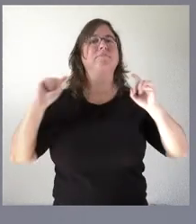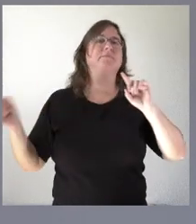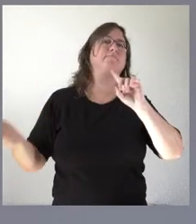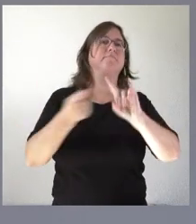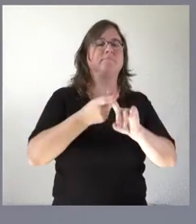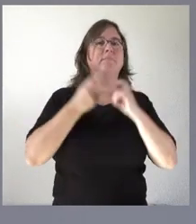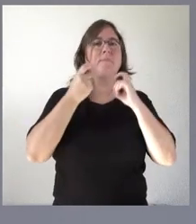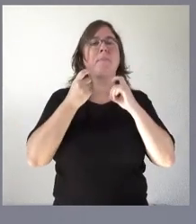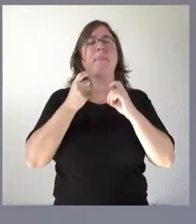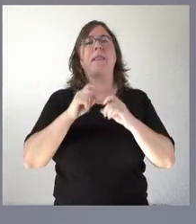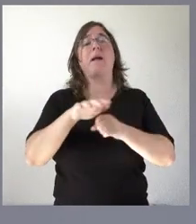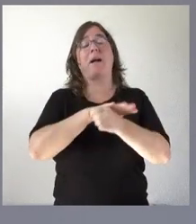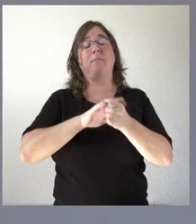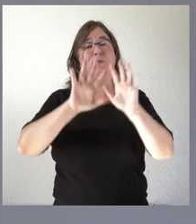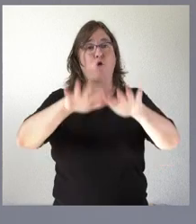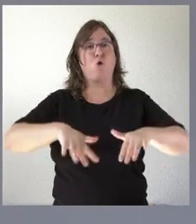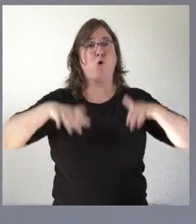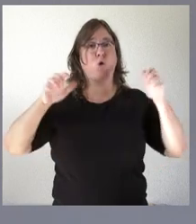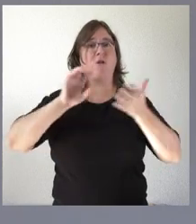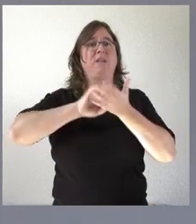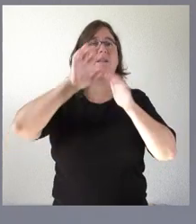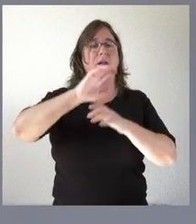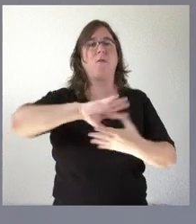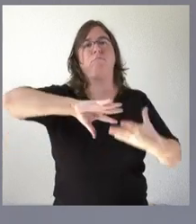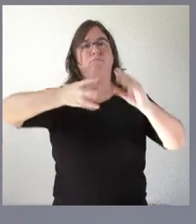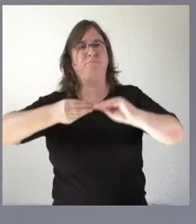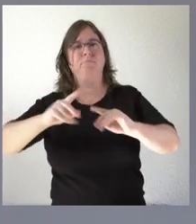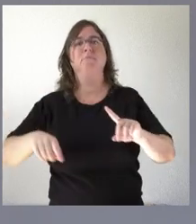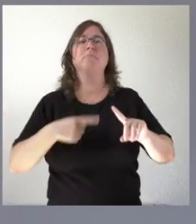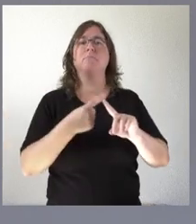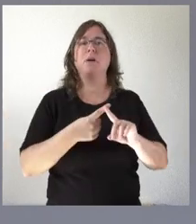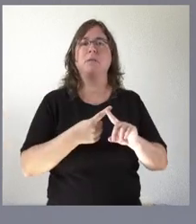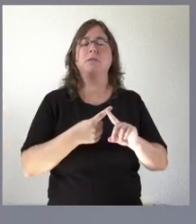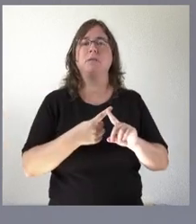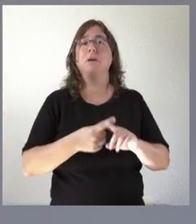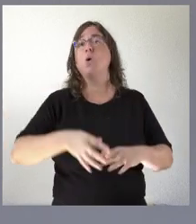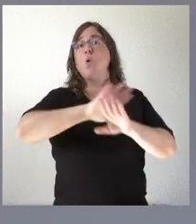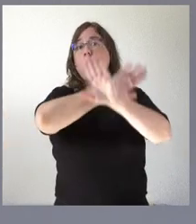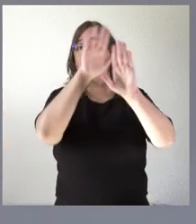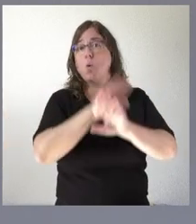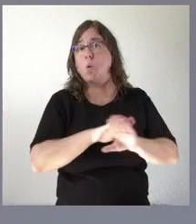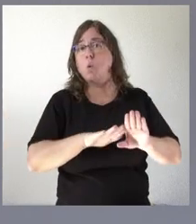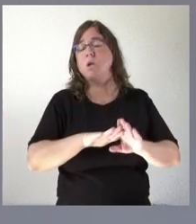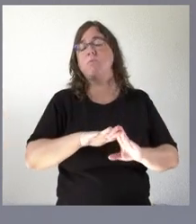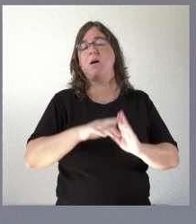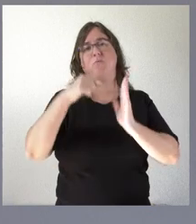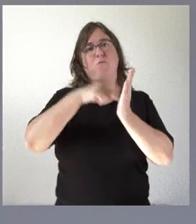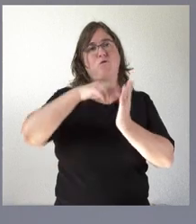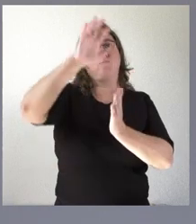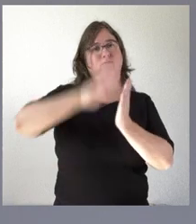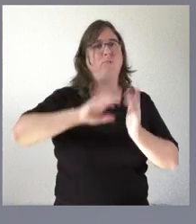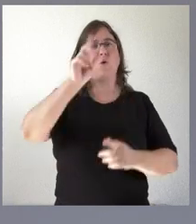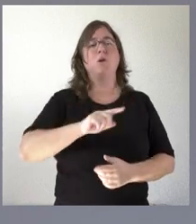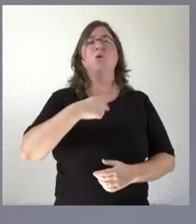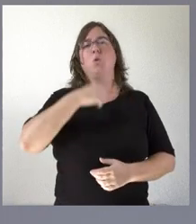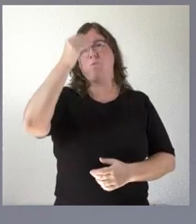en el ámbito de las Cortes de Castilla y León vamos a aplicarlo y lógicamente no será la última bajada en esta legislatura pero me parece